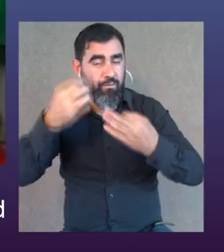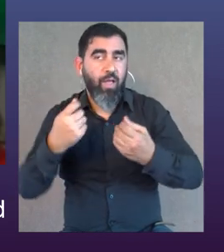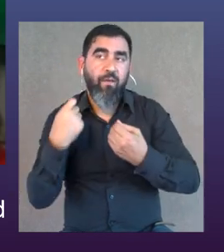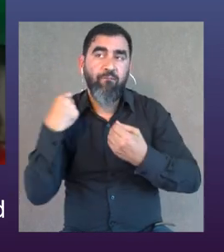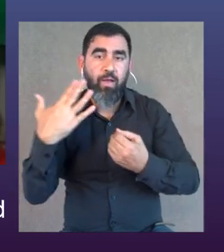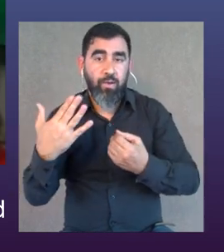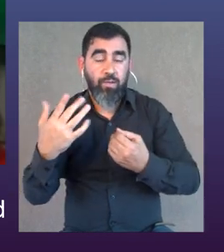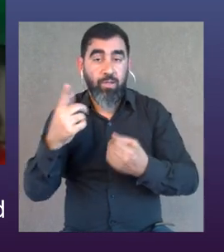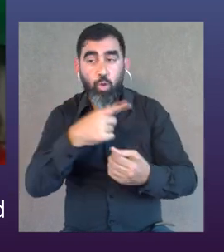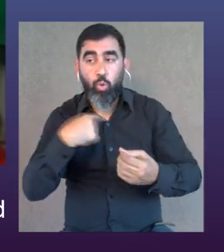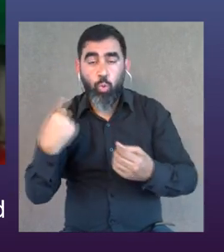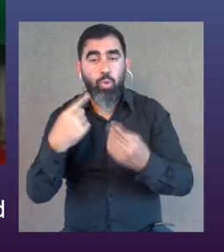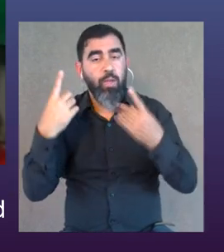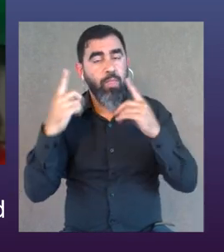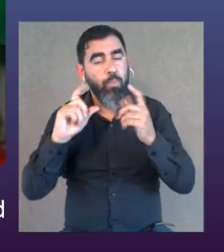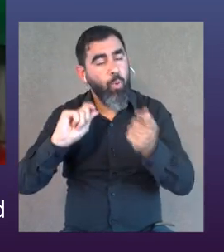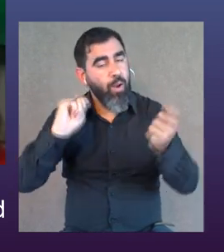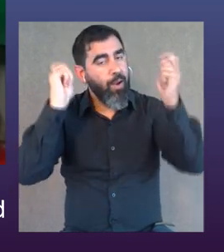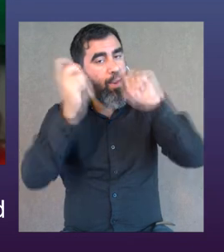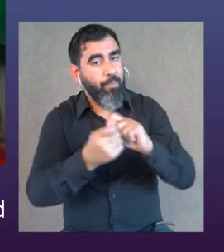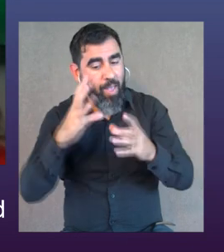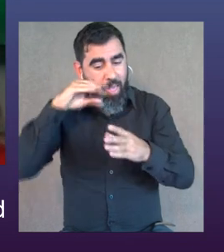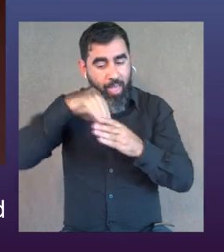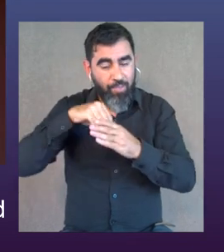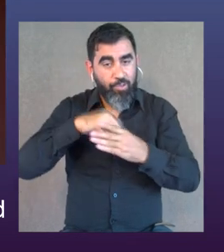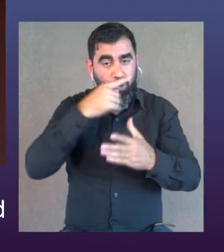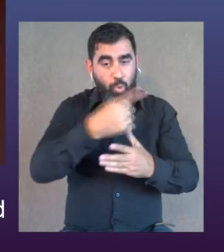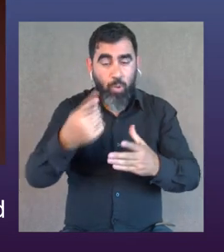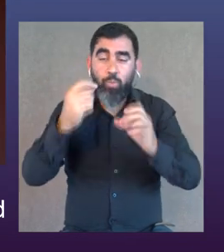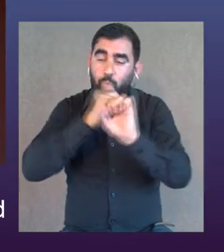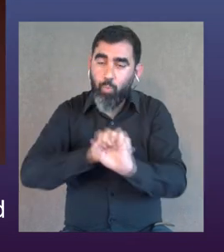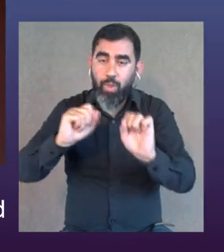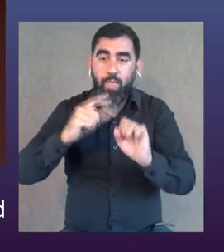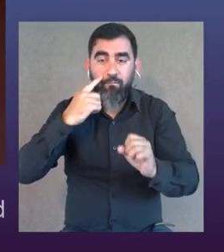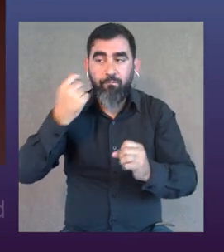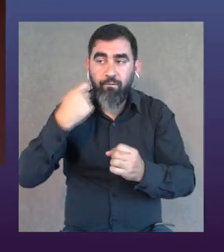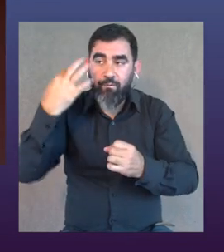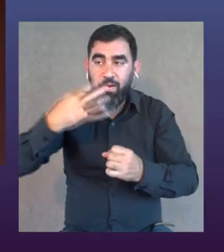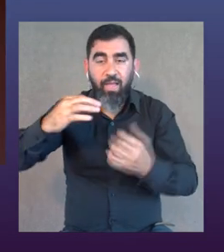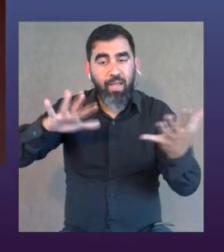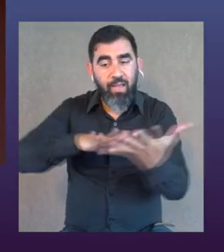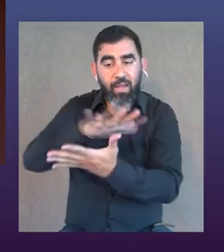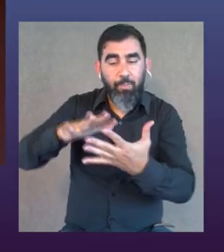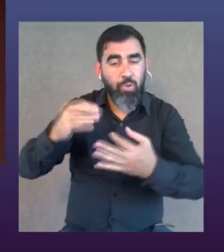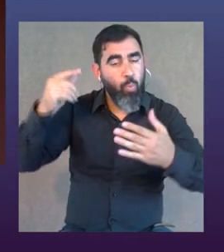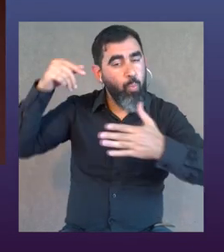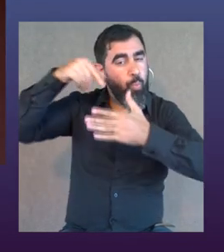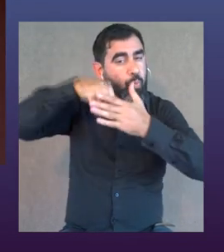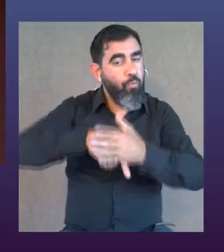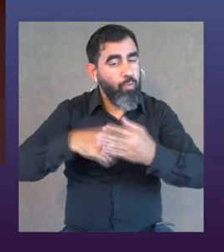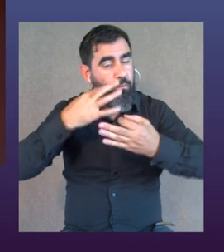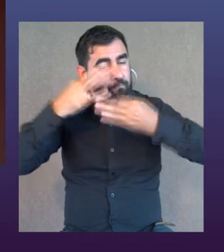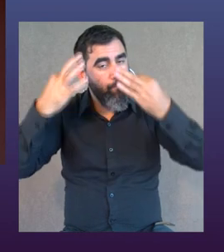nadie saben lo que vale la pena y todo lo que tenemos que transformar desde dentro para poder dar un espacio real